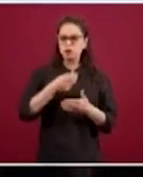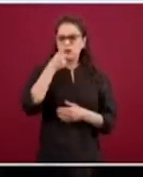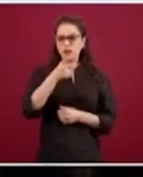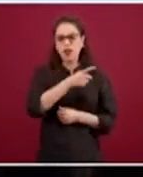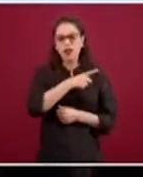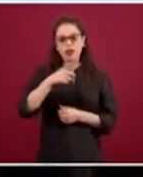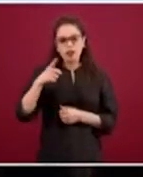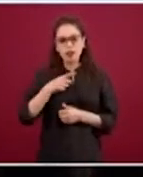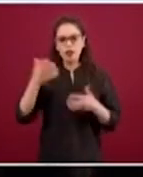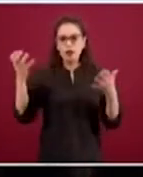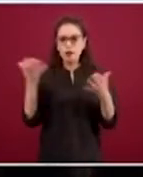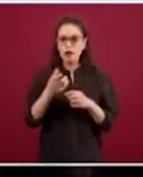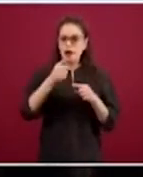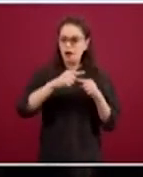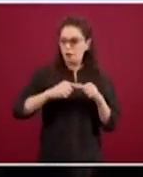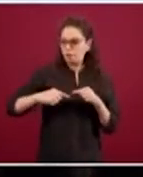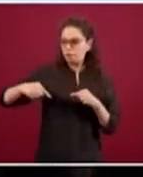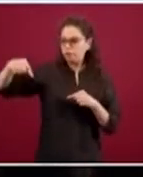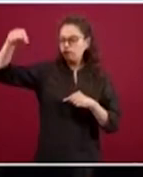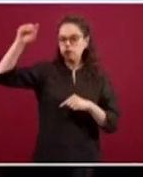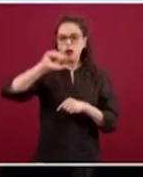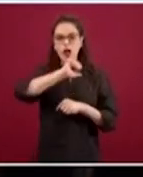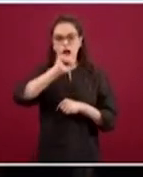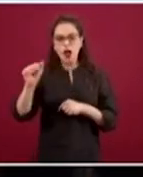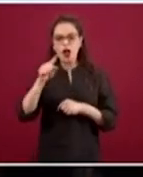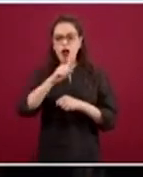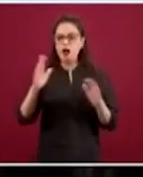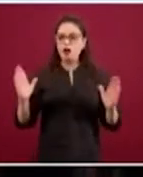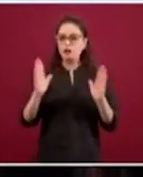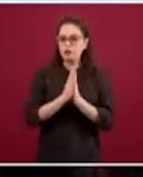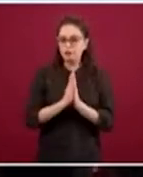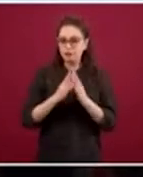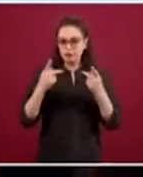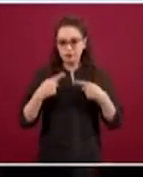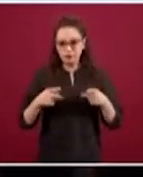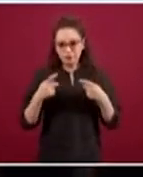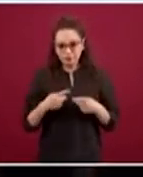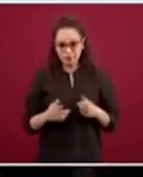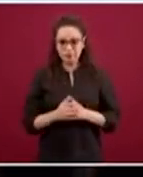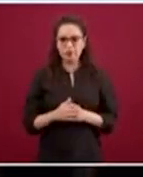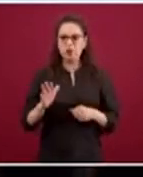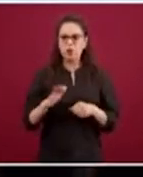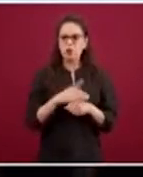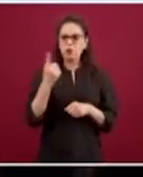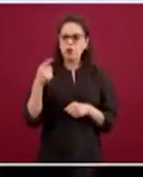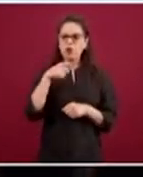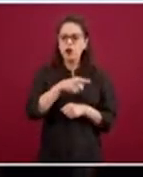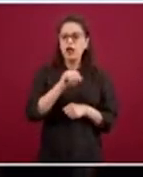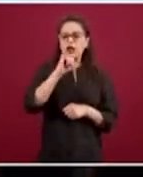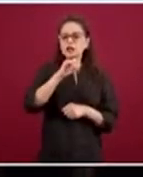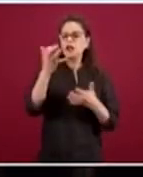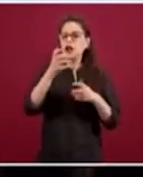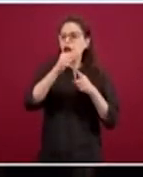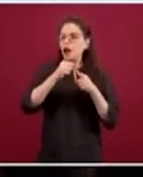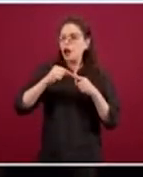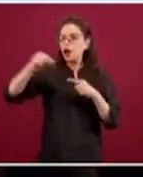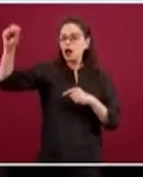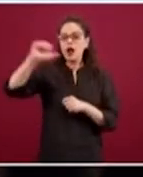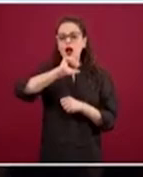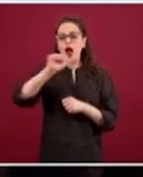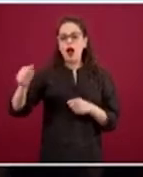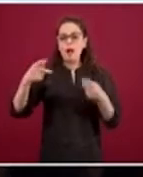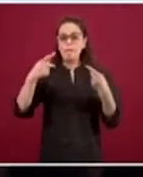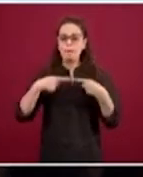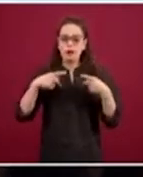mortalidad, que por qué insistíamos en hacerlas de los casos observados. Y este comentario estaba ligado